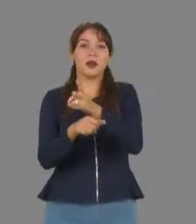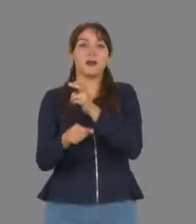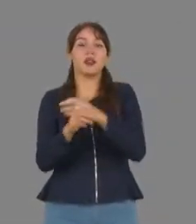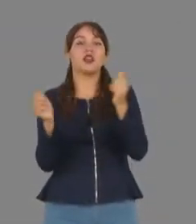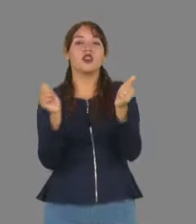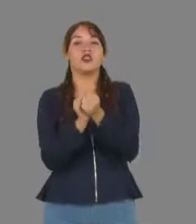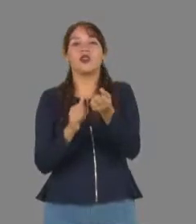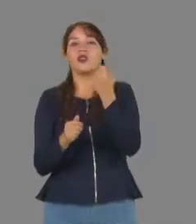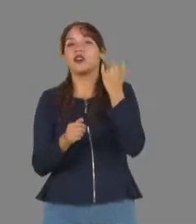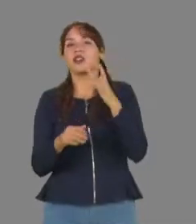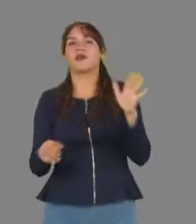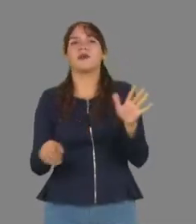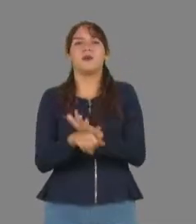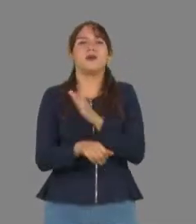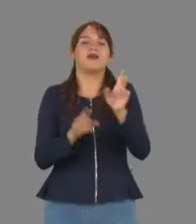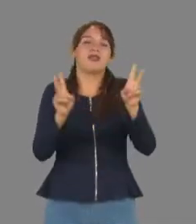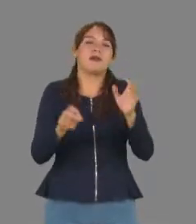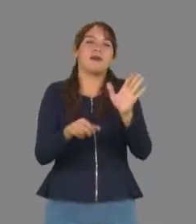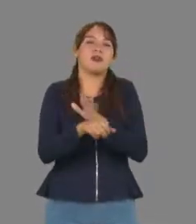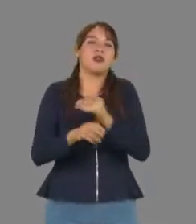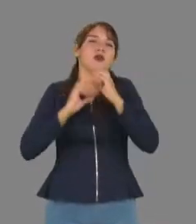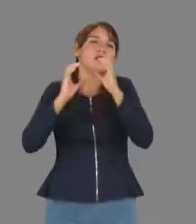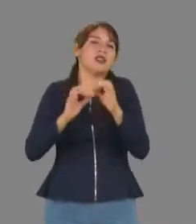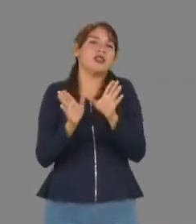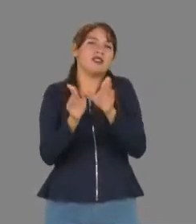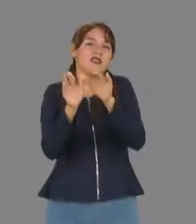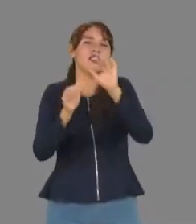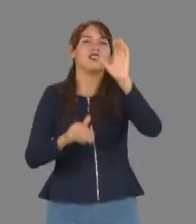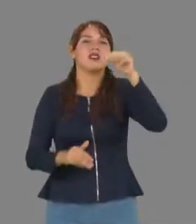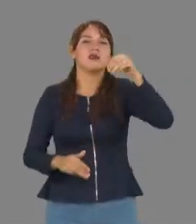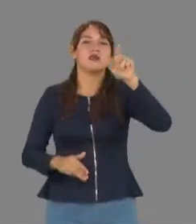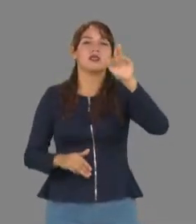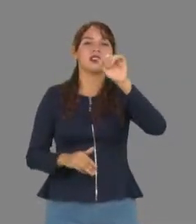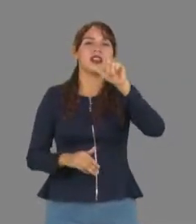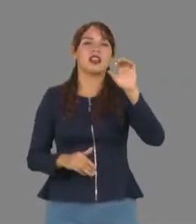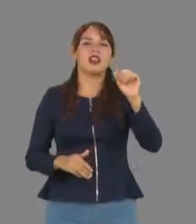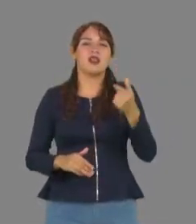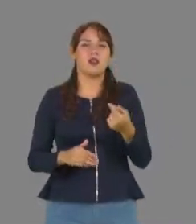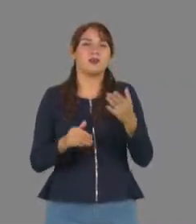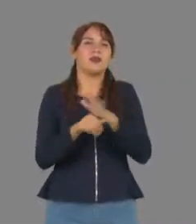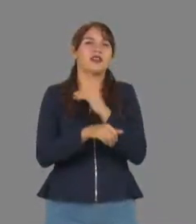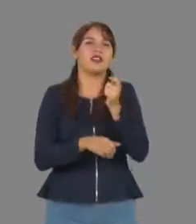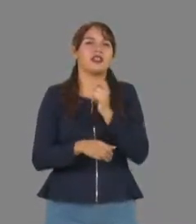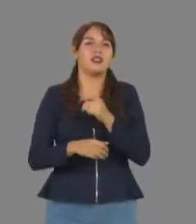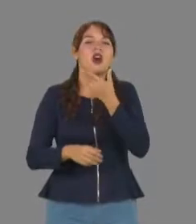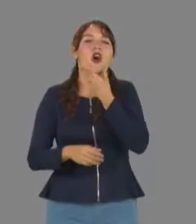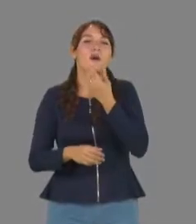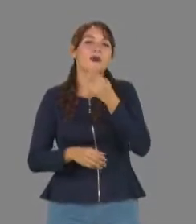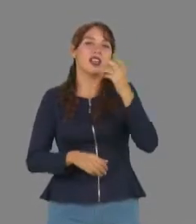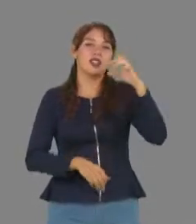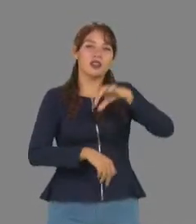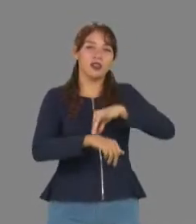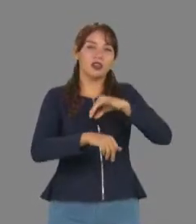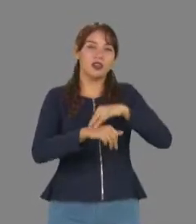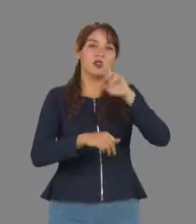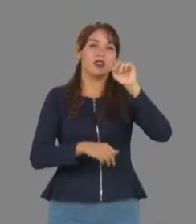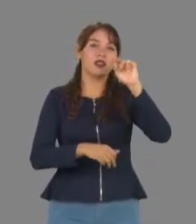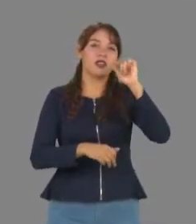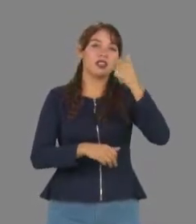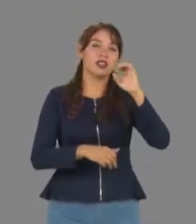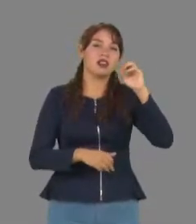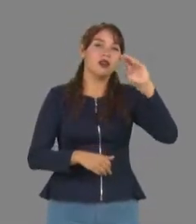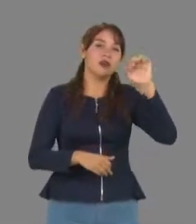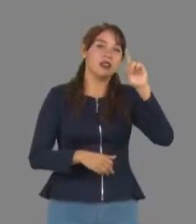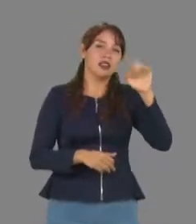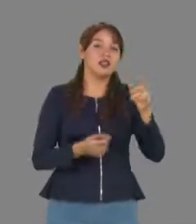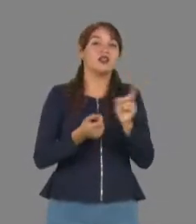conferencia ¿Por qué conservar a los murciélagos, nuestros aliados alados? impartida por el doctor Rodrigo Medellín, investigador